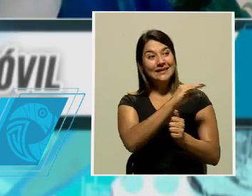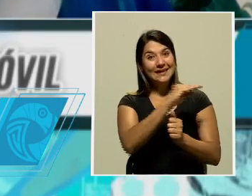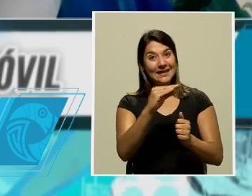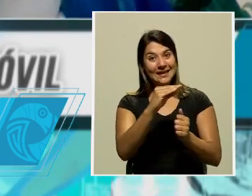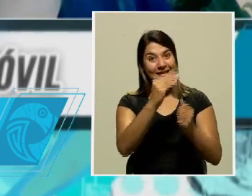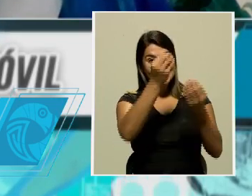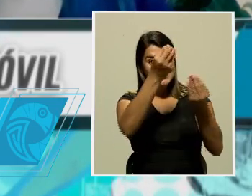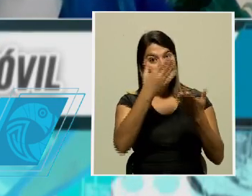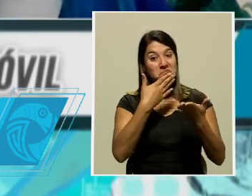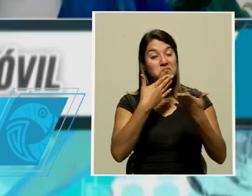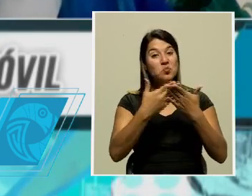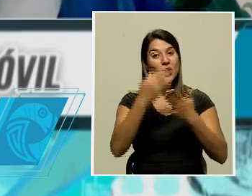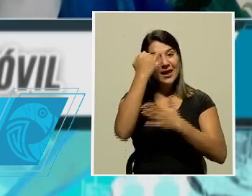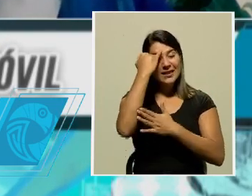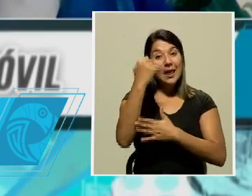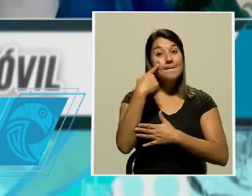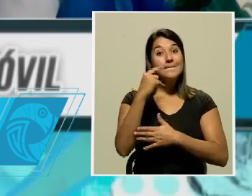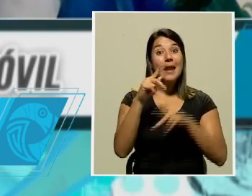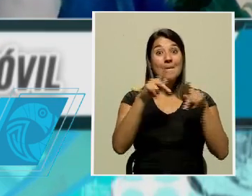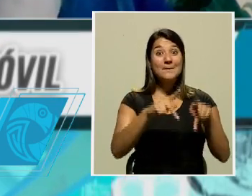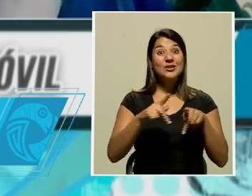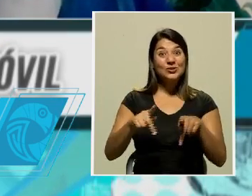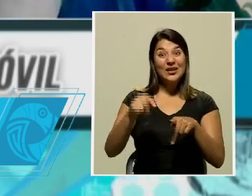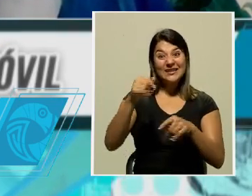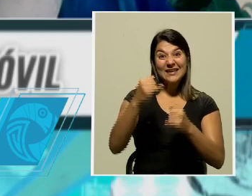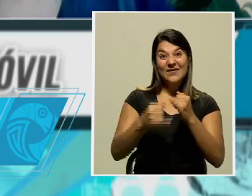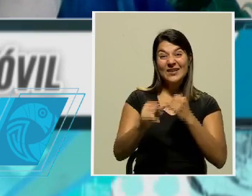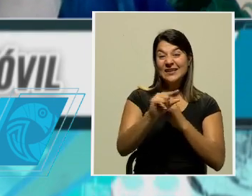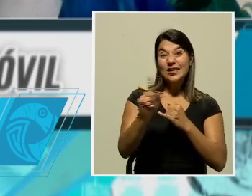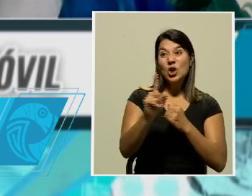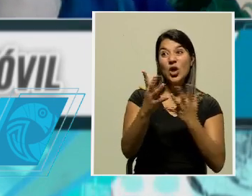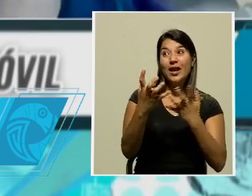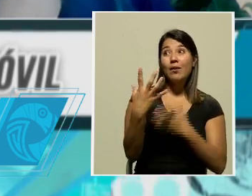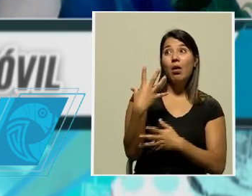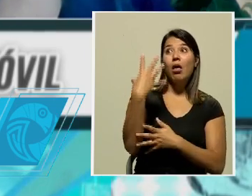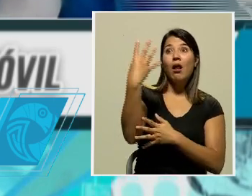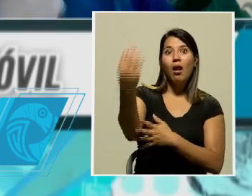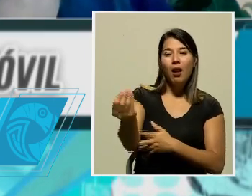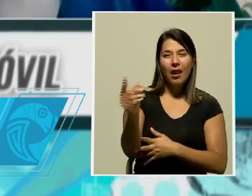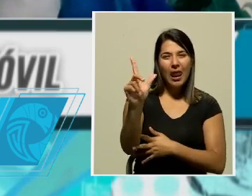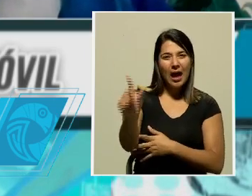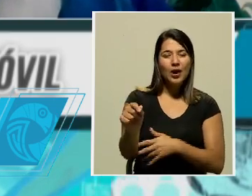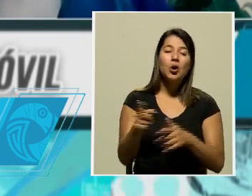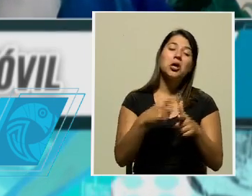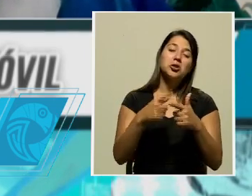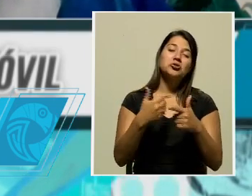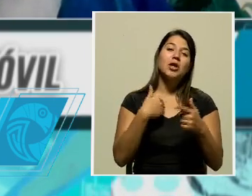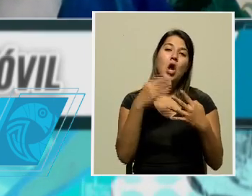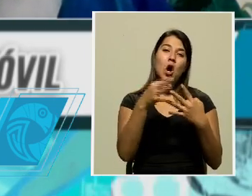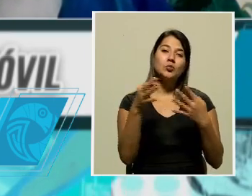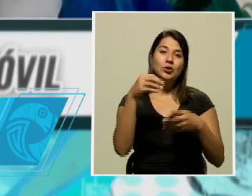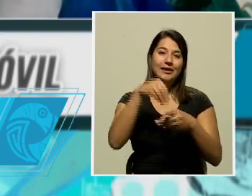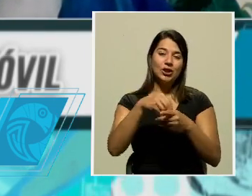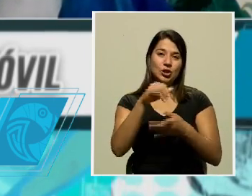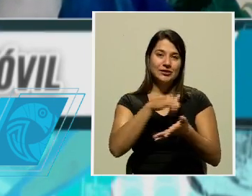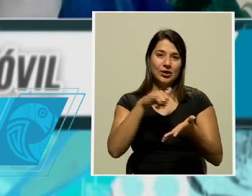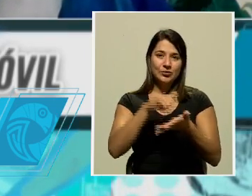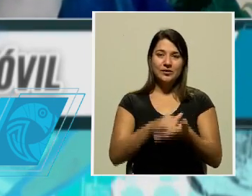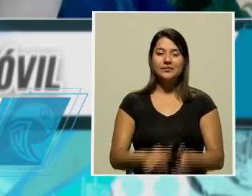estas buenas ideas para quienes este fin de no queremos ir un poco lejos, también tenemos buenas opciones dentro de San José.